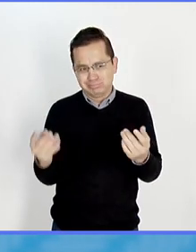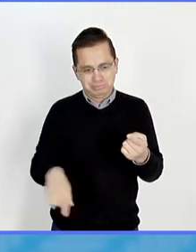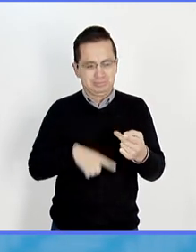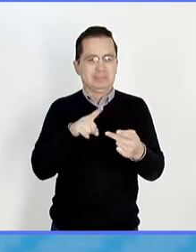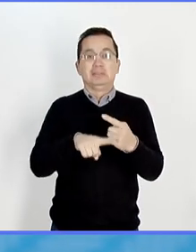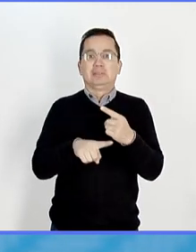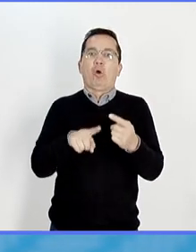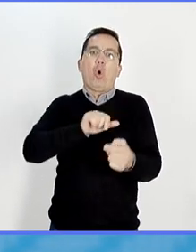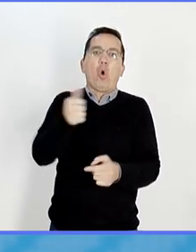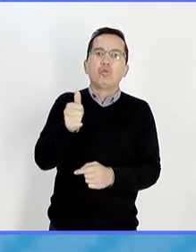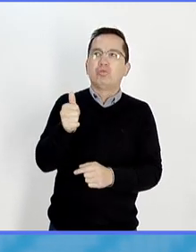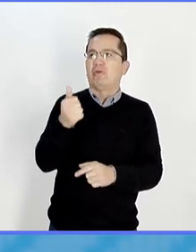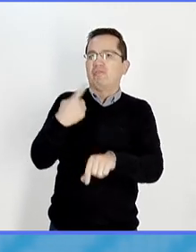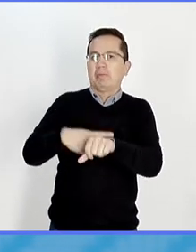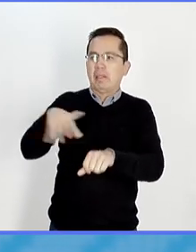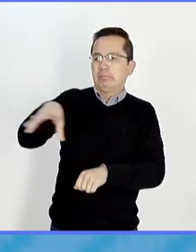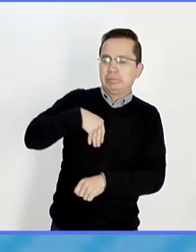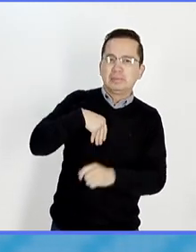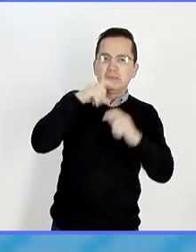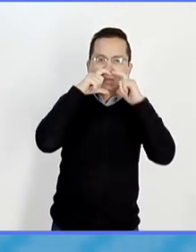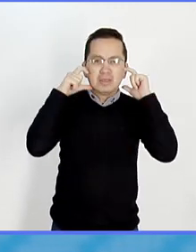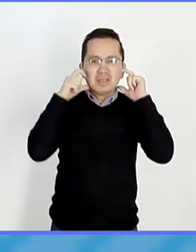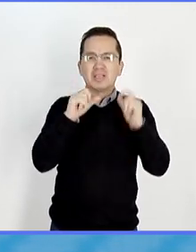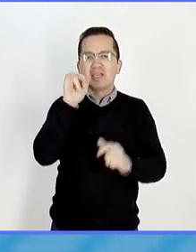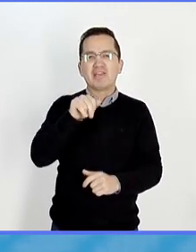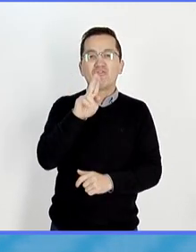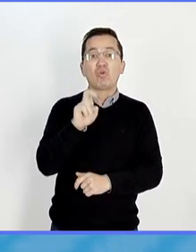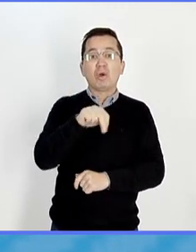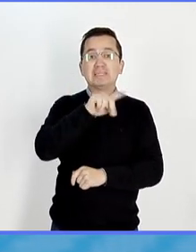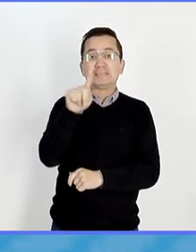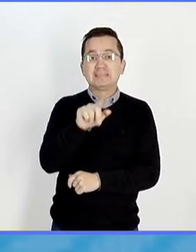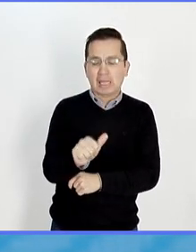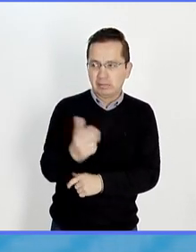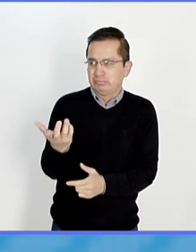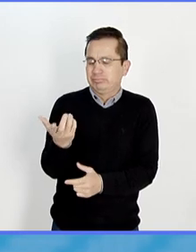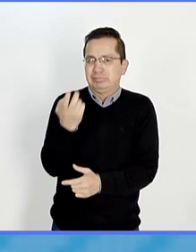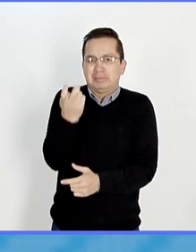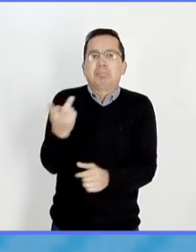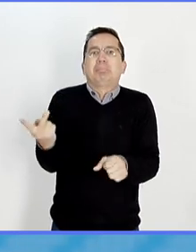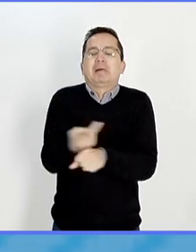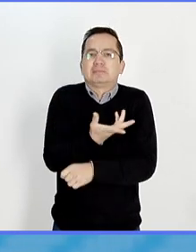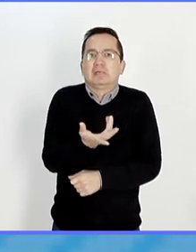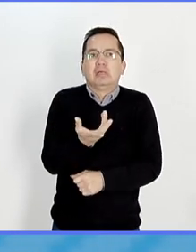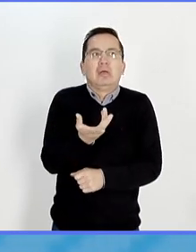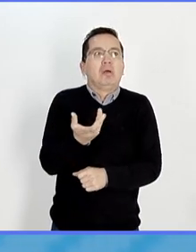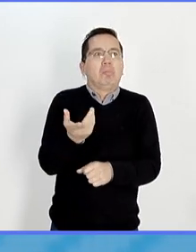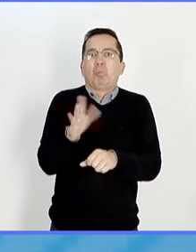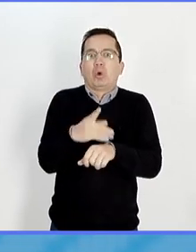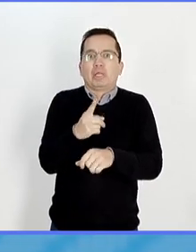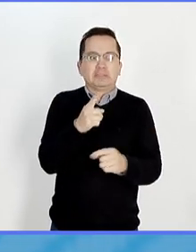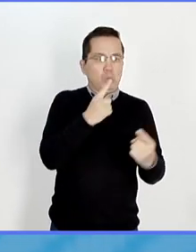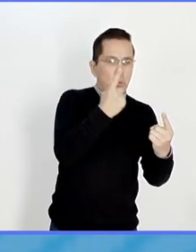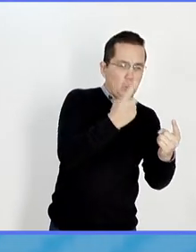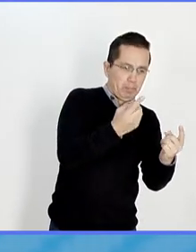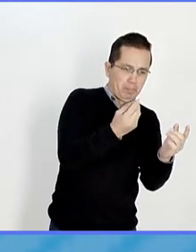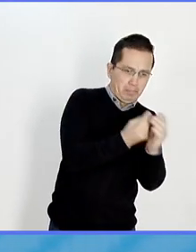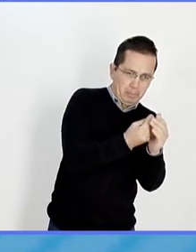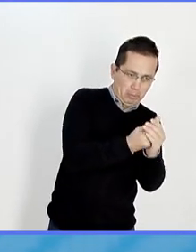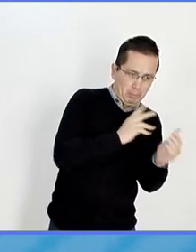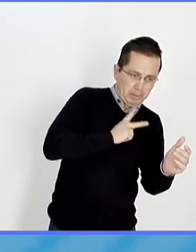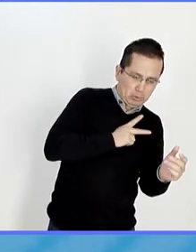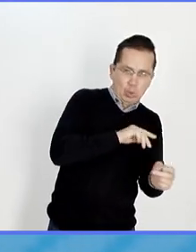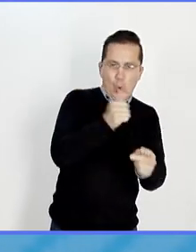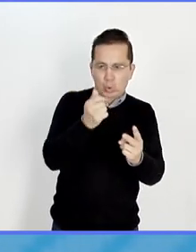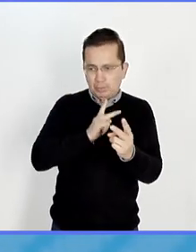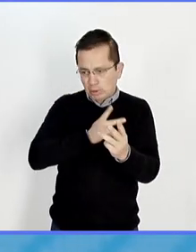variantes. Cuéntenos de este tema. ¿Cómo es que los virus, no sé cómo preguntarle, se van comunicando? ¿Cómo saben si está uno o si